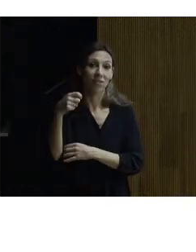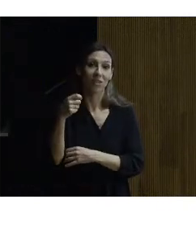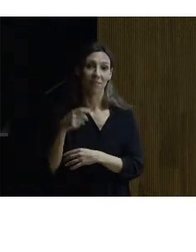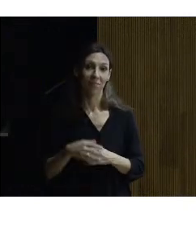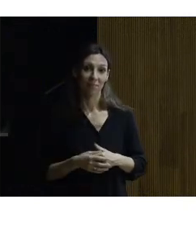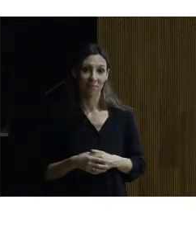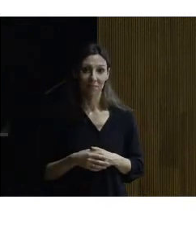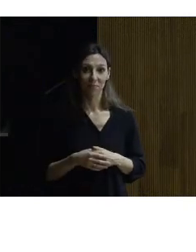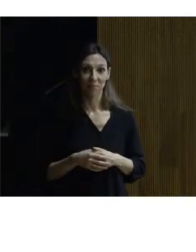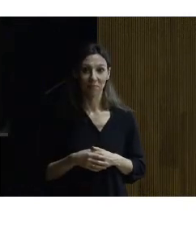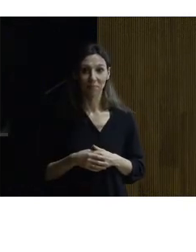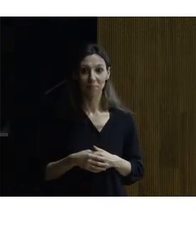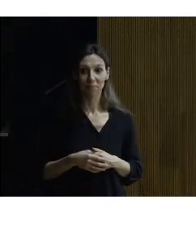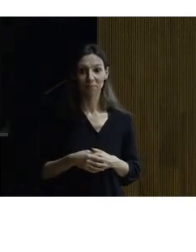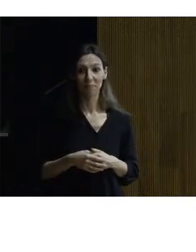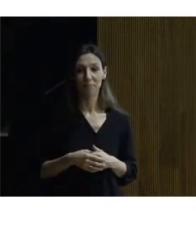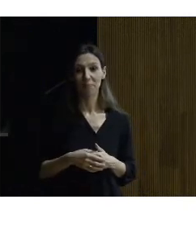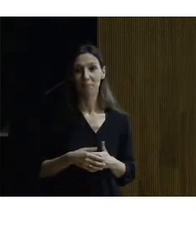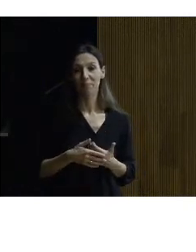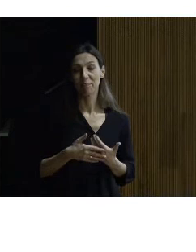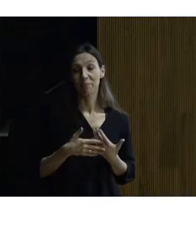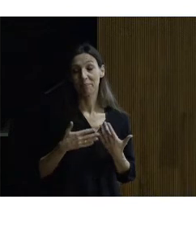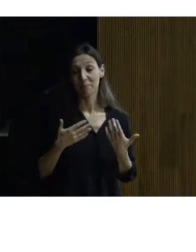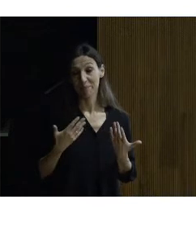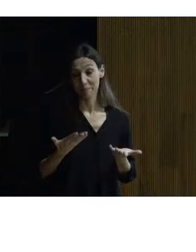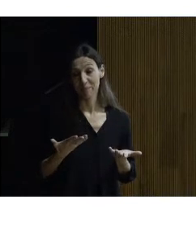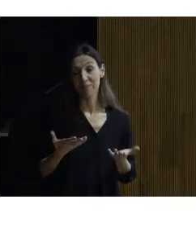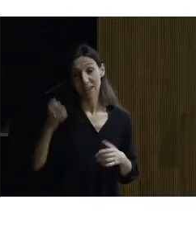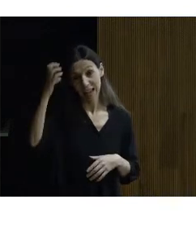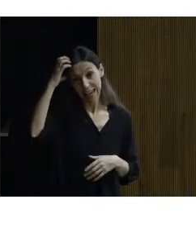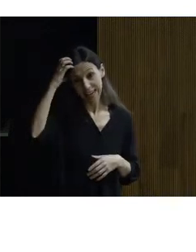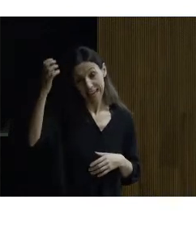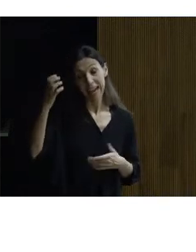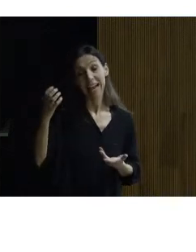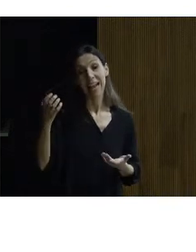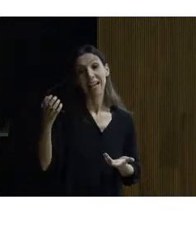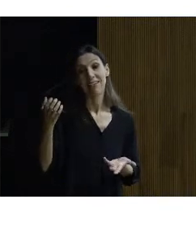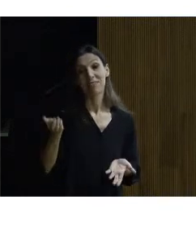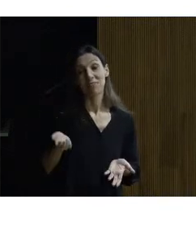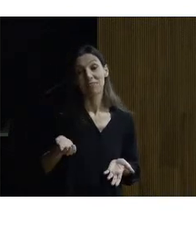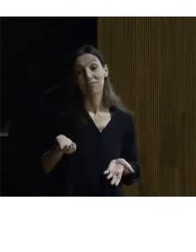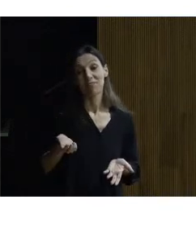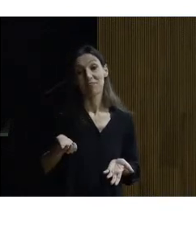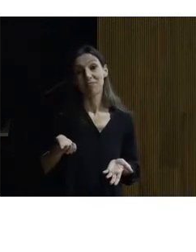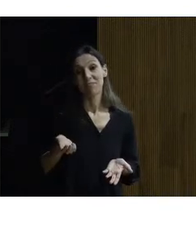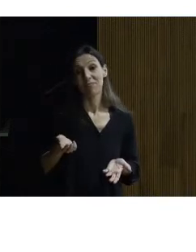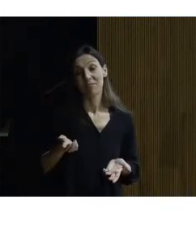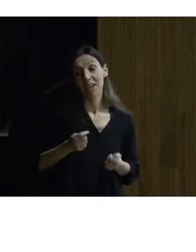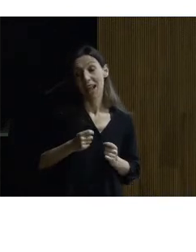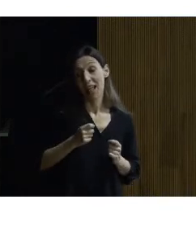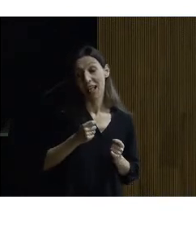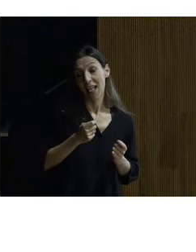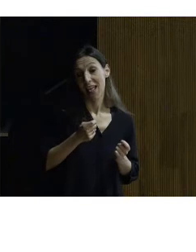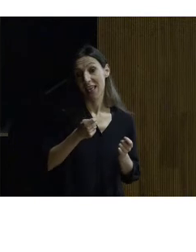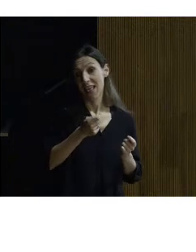no llegaría de modo que también a Carlos V le procuraron esta posibilidad de recreo